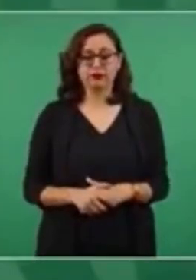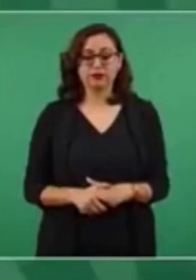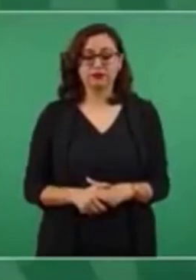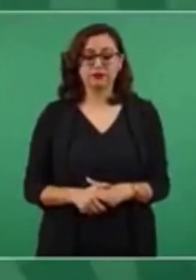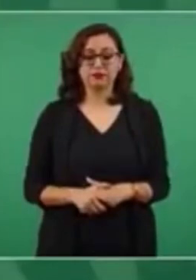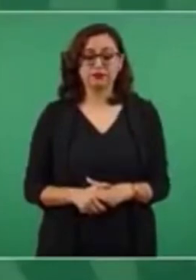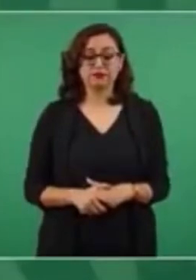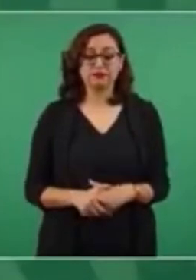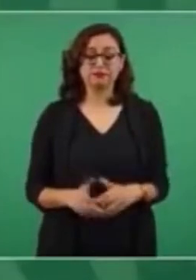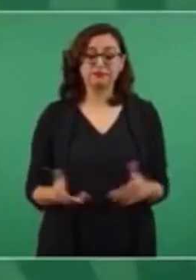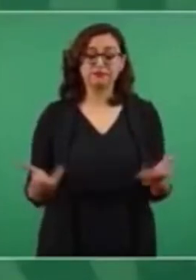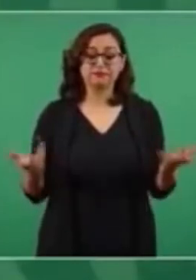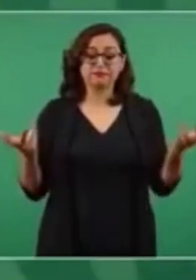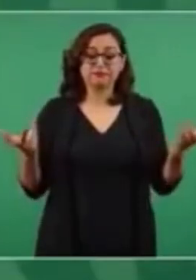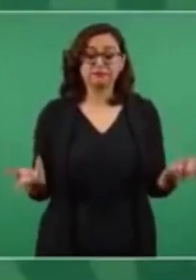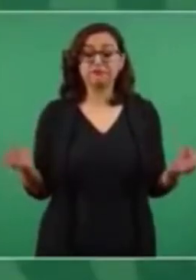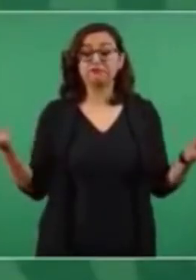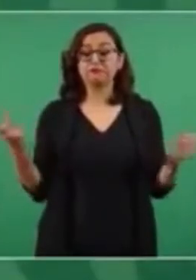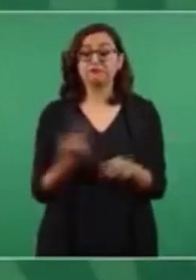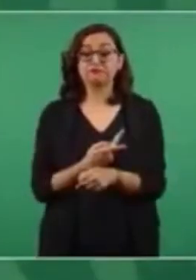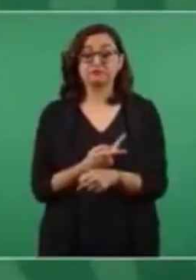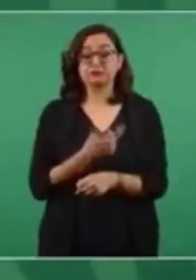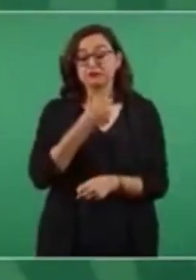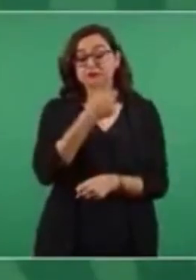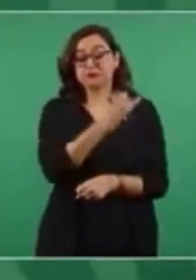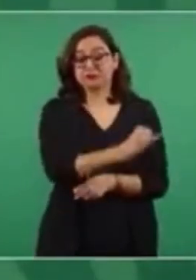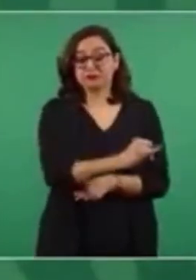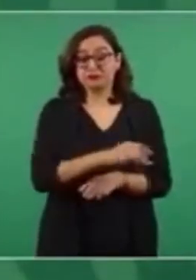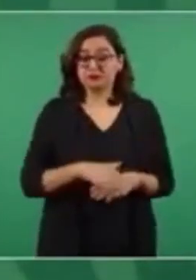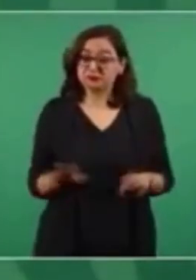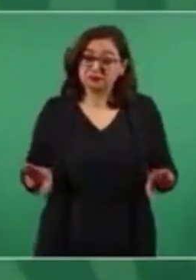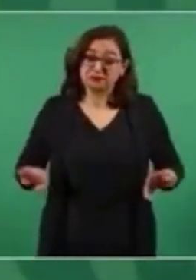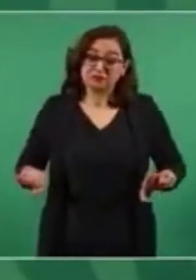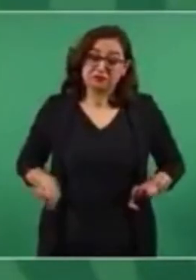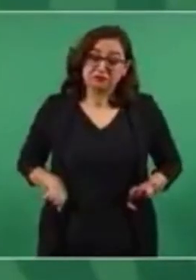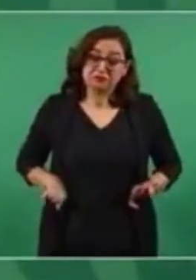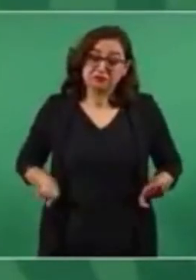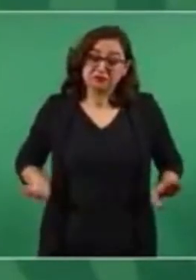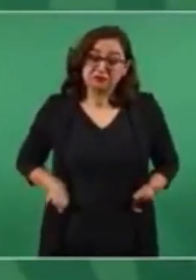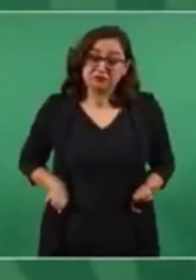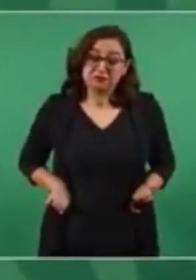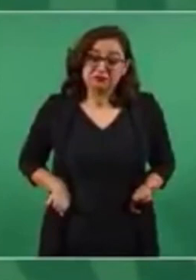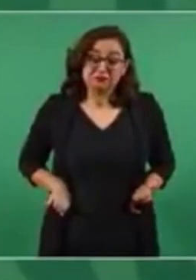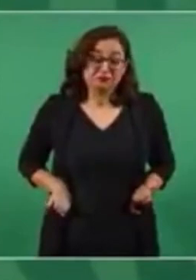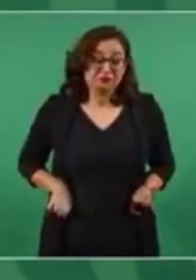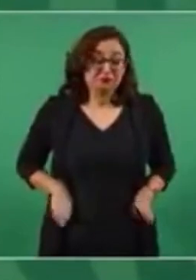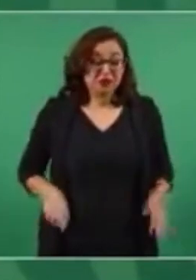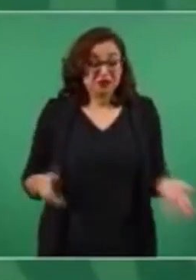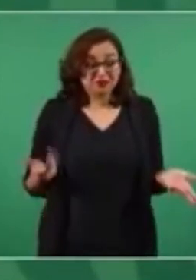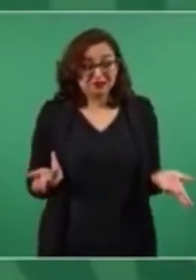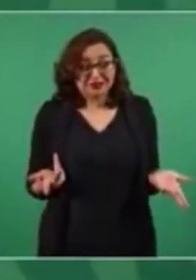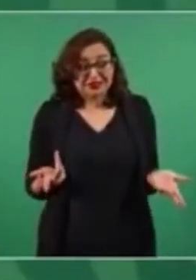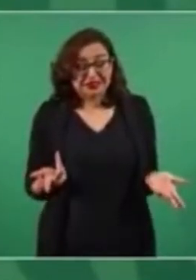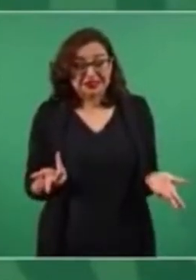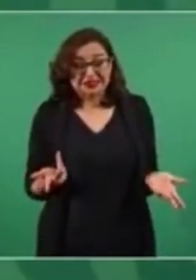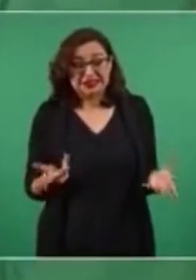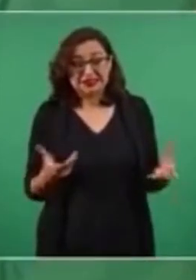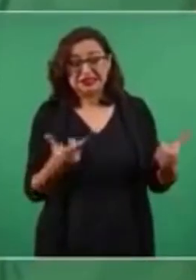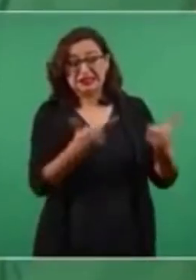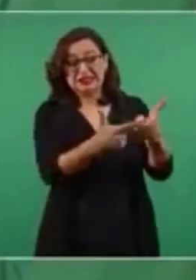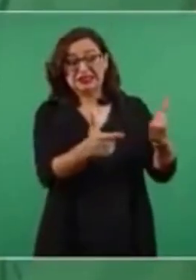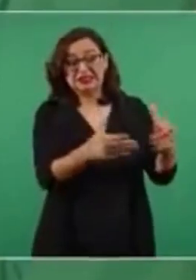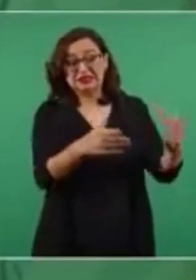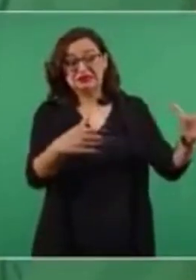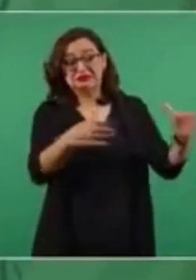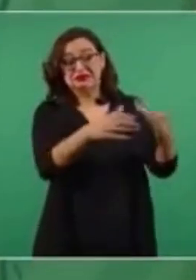Pues eso es lo que está pasando. Este es un signo de la decadencia